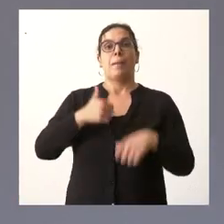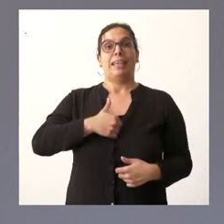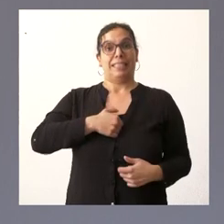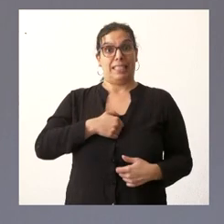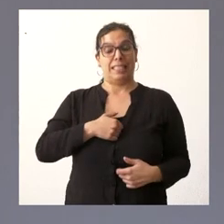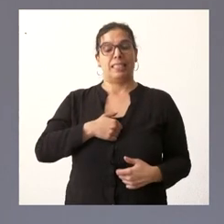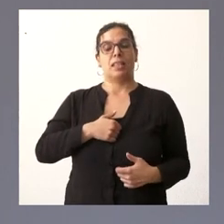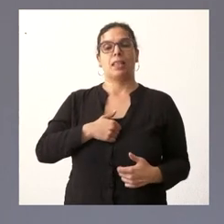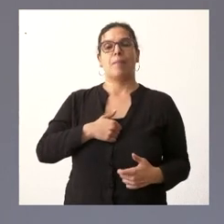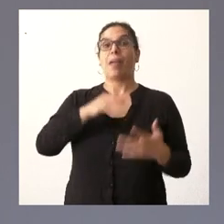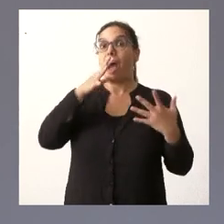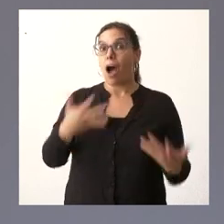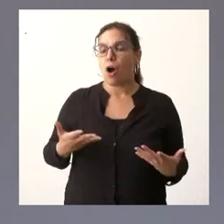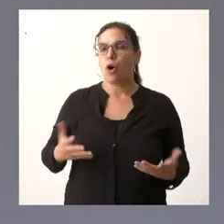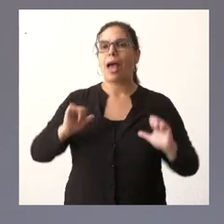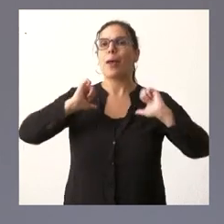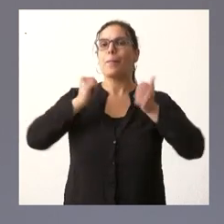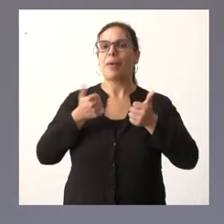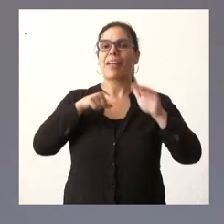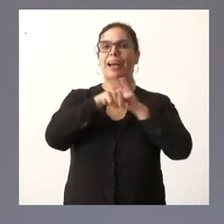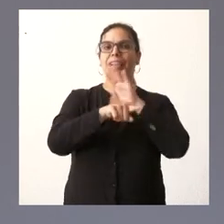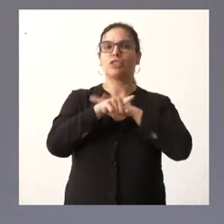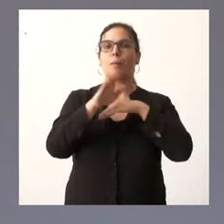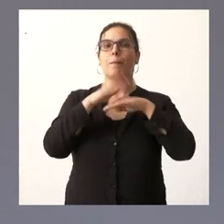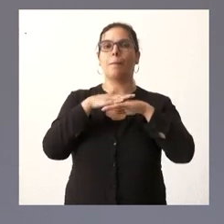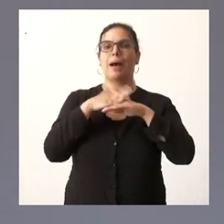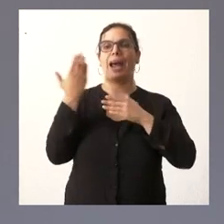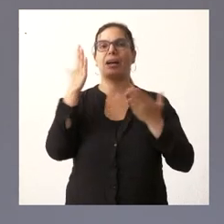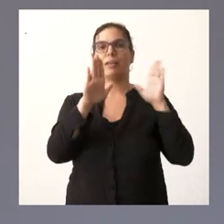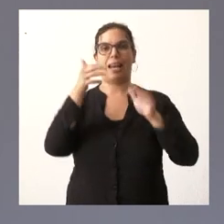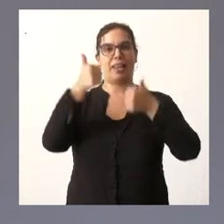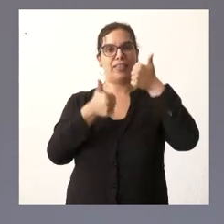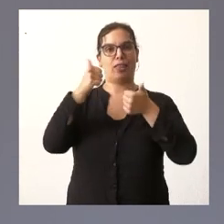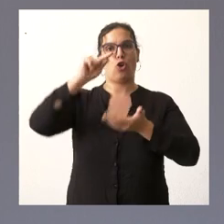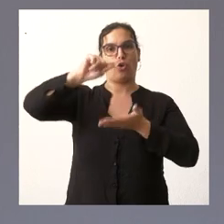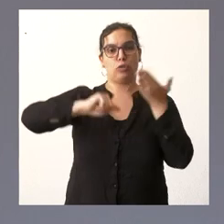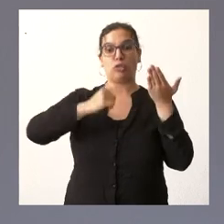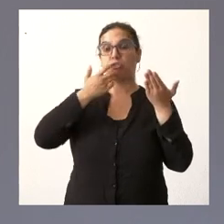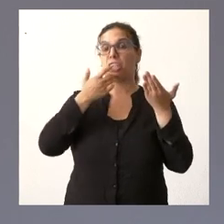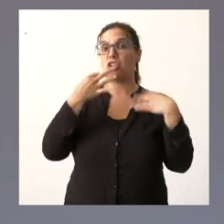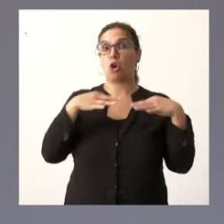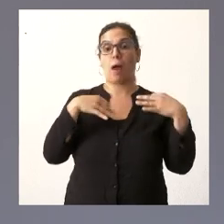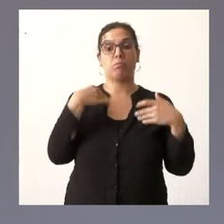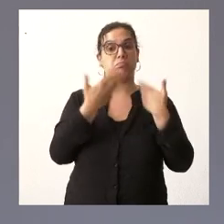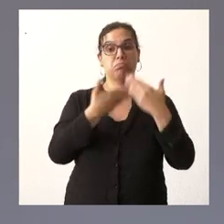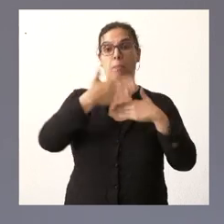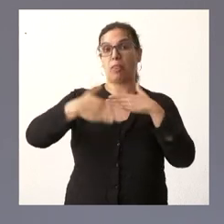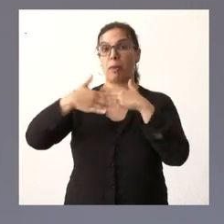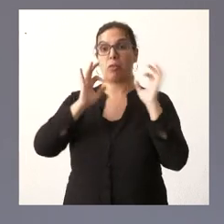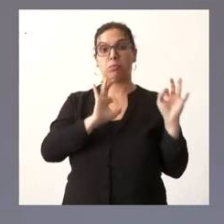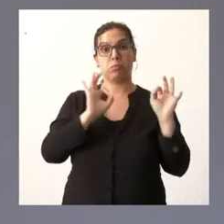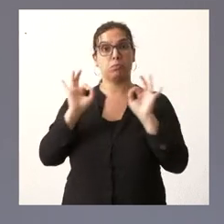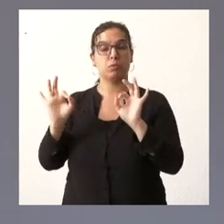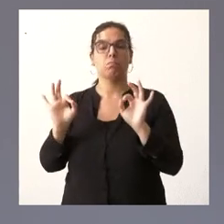ahora la tramitación de la licitación de este contrato y si todo discurre con normalidad sin mayores incidencias la